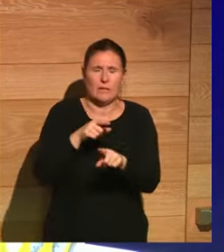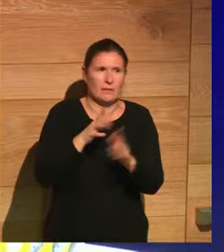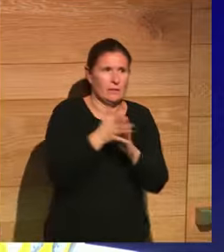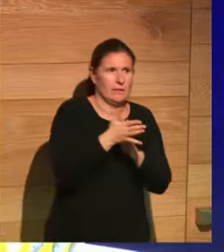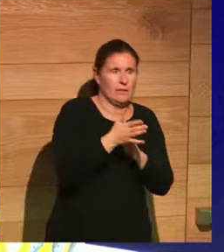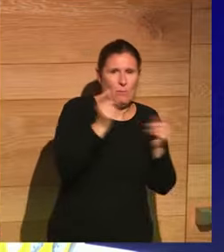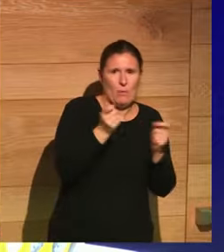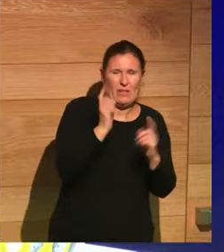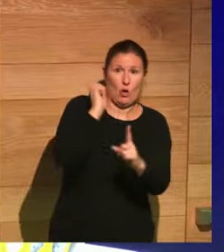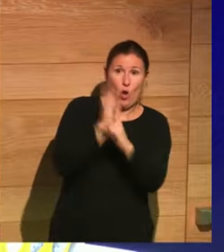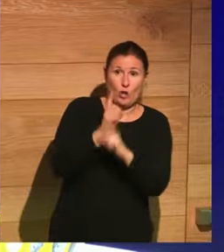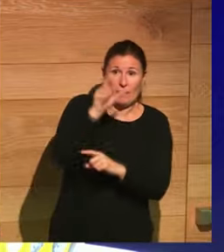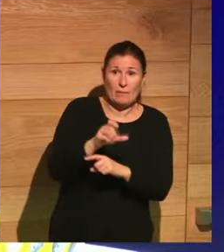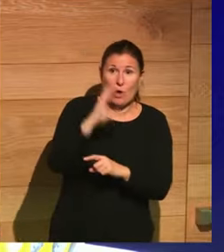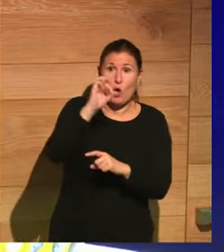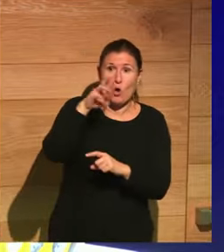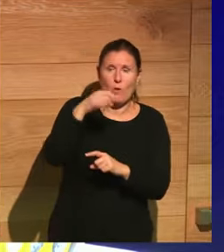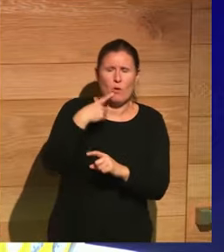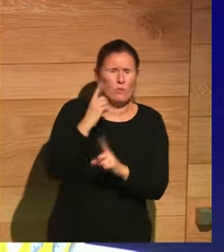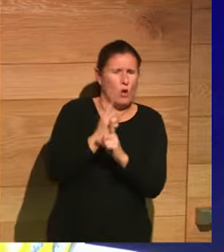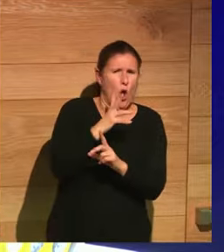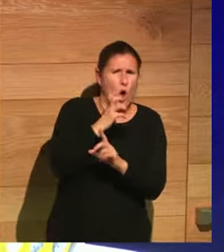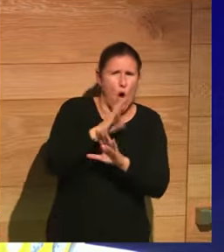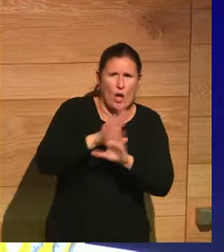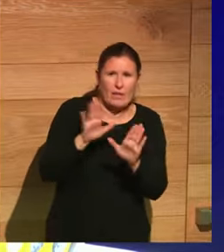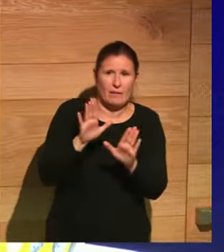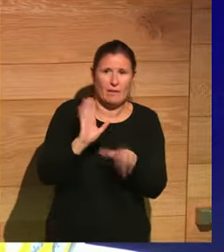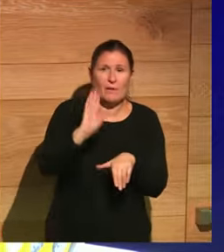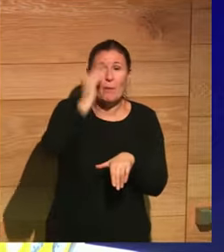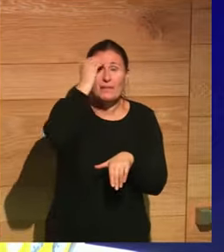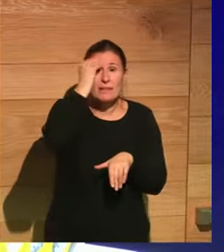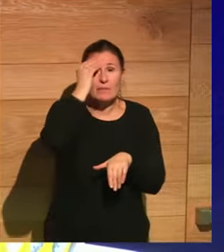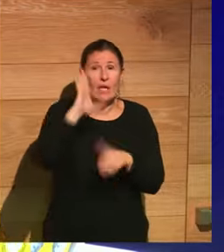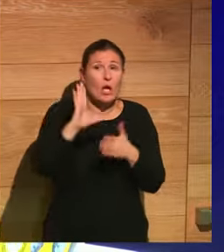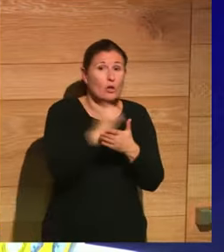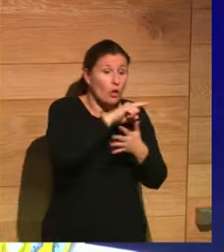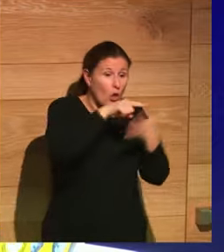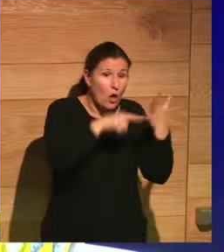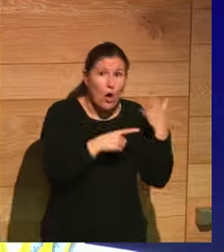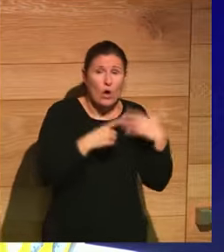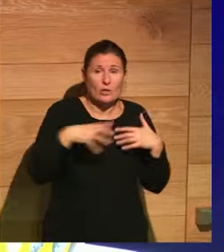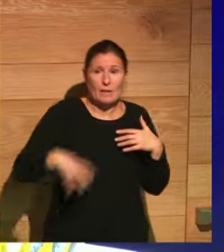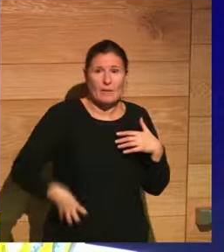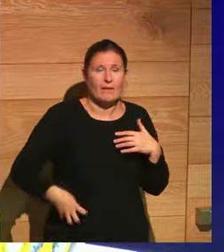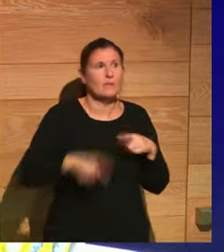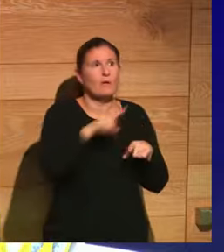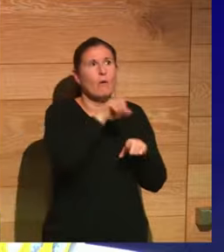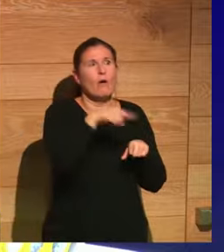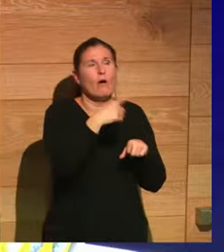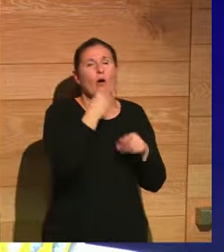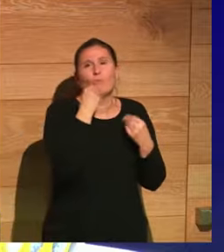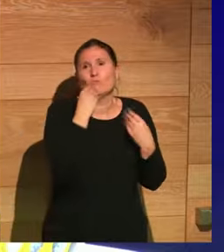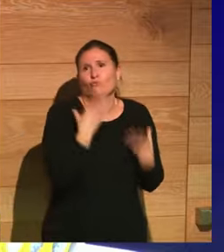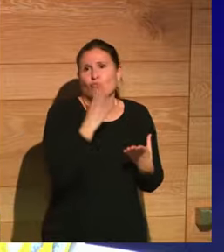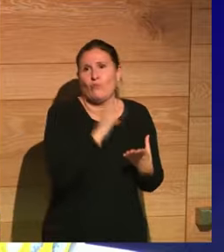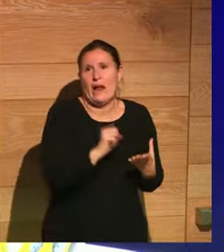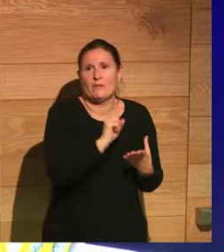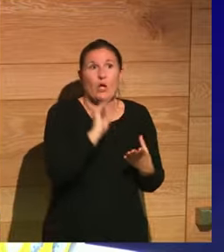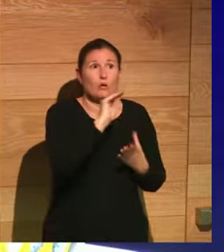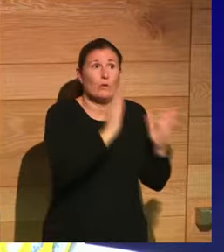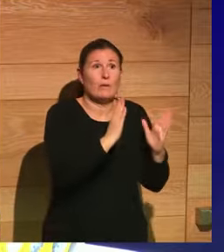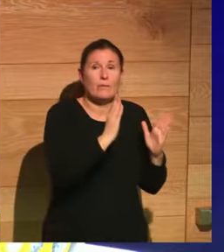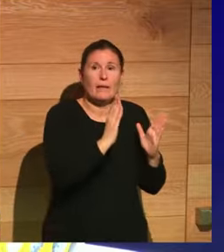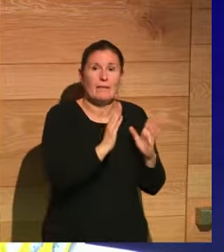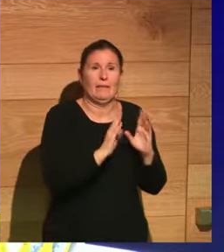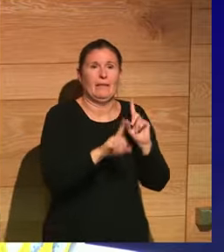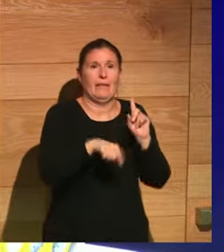contra cómodo pero claro tenemos que pensar bueno pues que todos estos emperadores se los veía como maravillosos ya desde su época pero sobre todo en